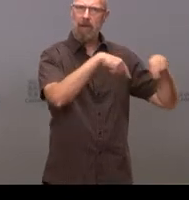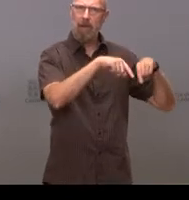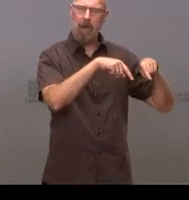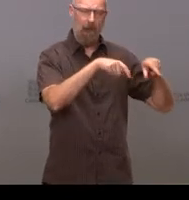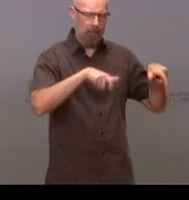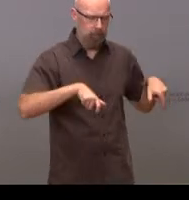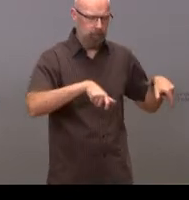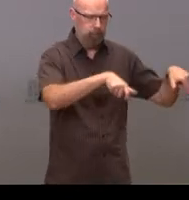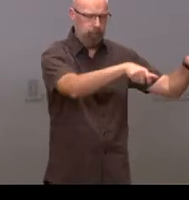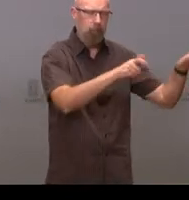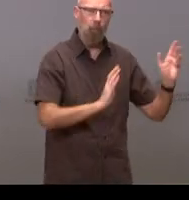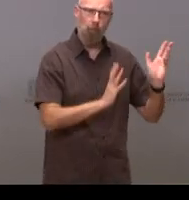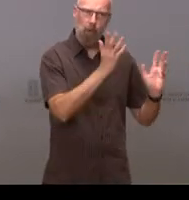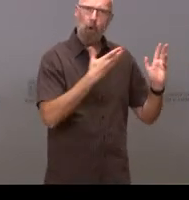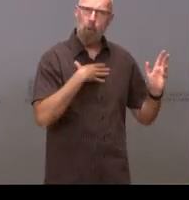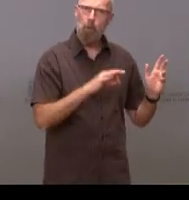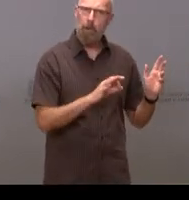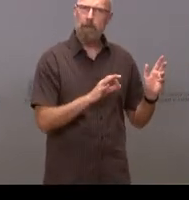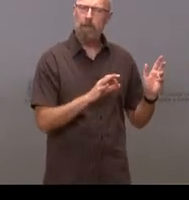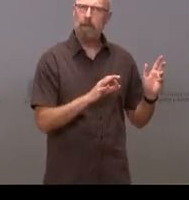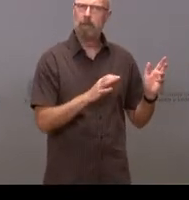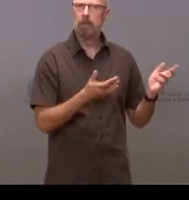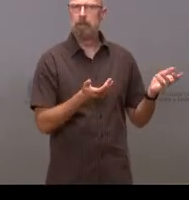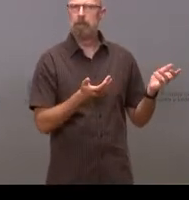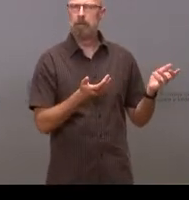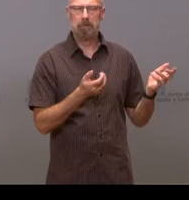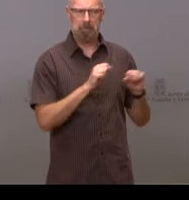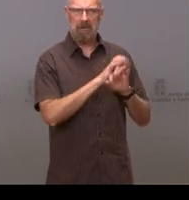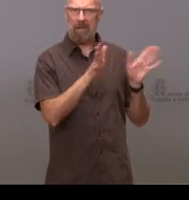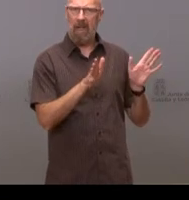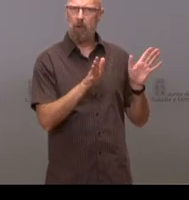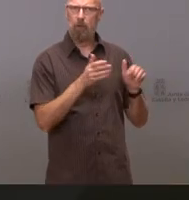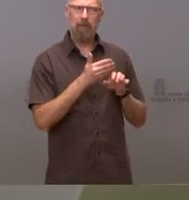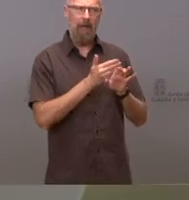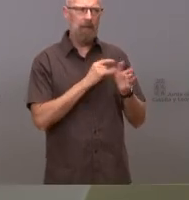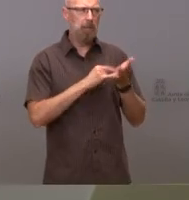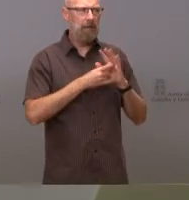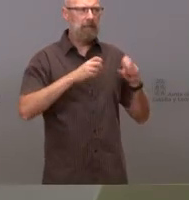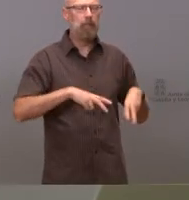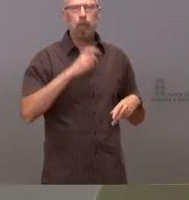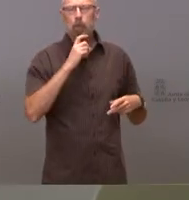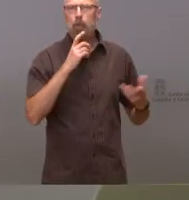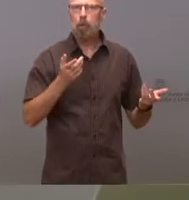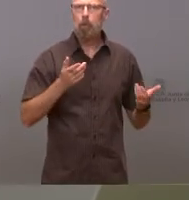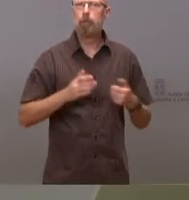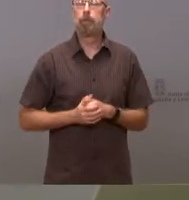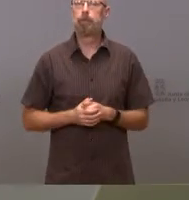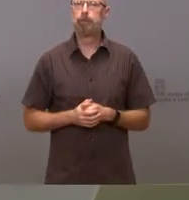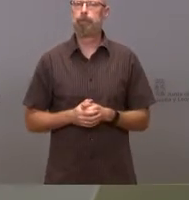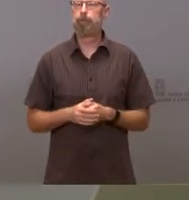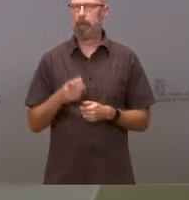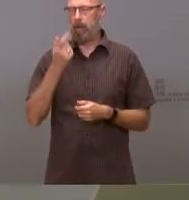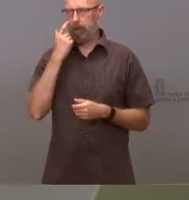prender quiero decir nadie pudo adelantarse a algo tan obvio bueno yo creo que la cronología que he